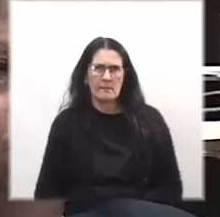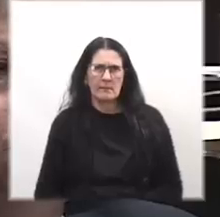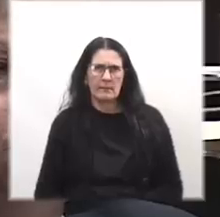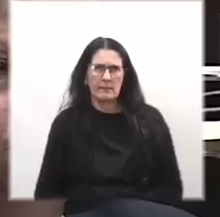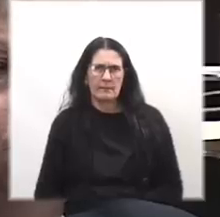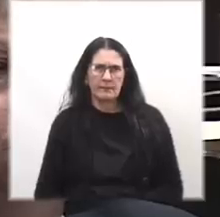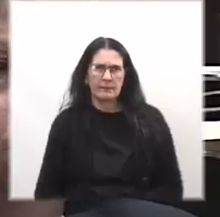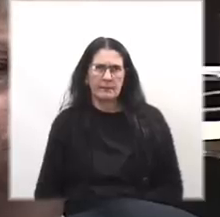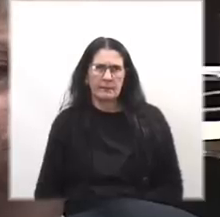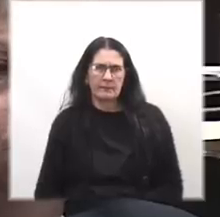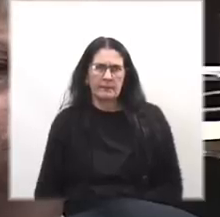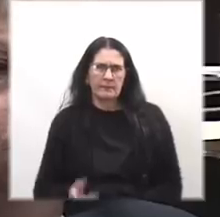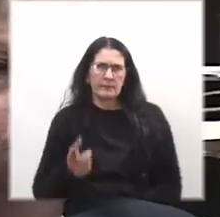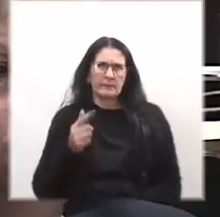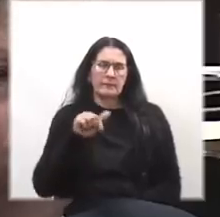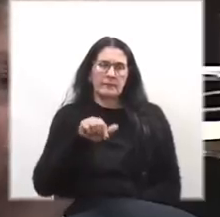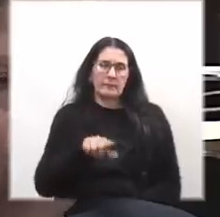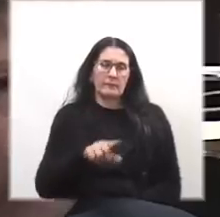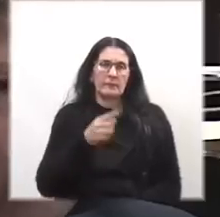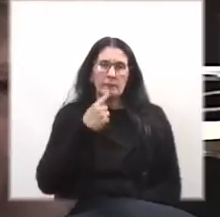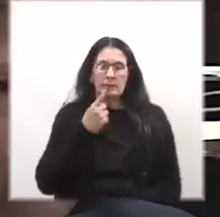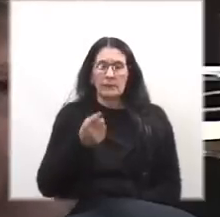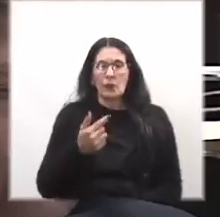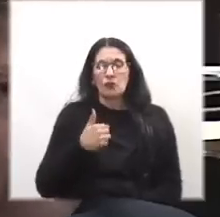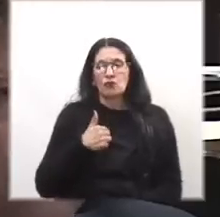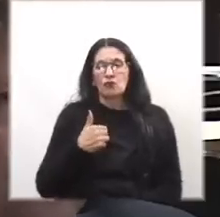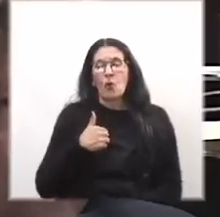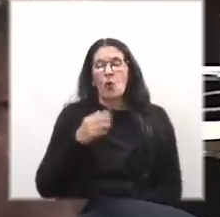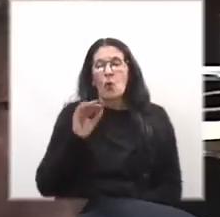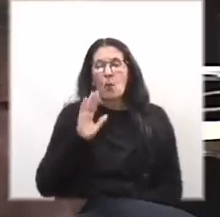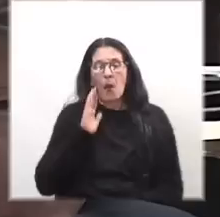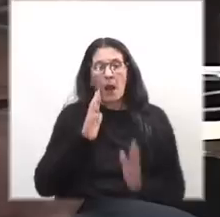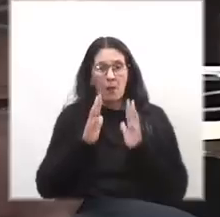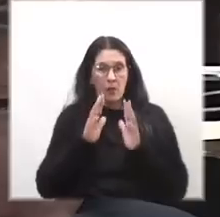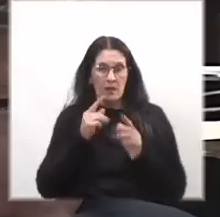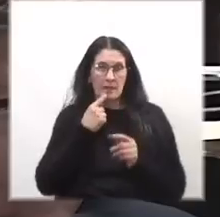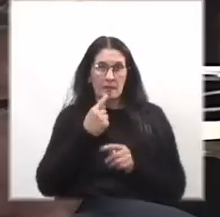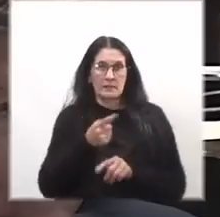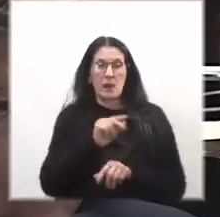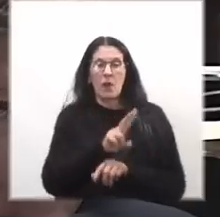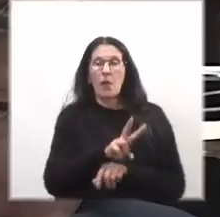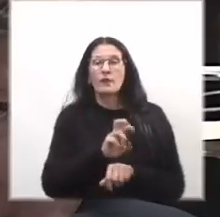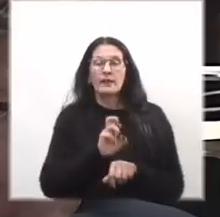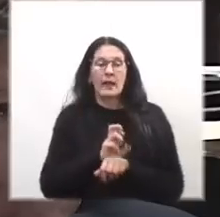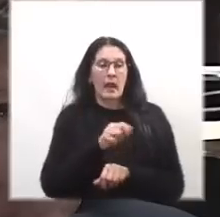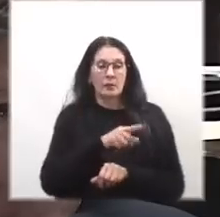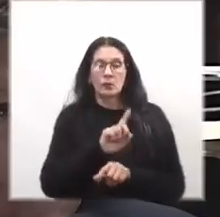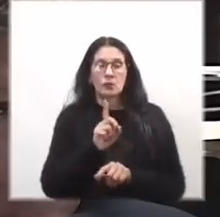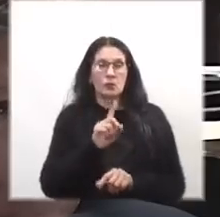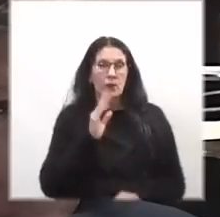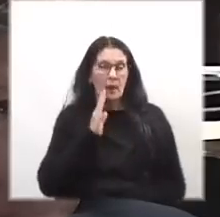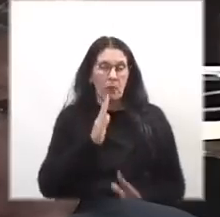El fiscal Percivale, por ejemplo, que dice yo como magistrado, hay que decirle que los fiscales no son magistrados.